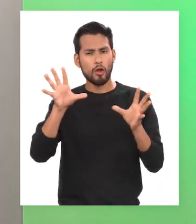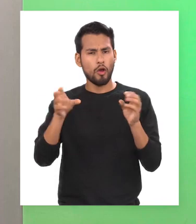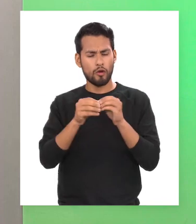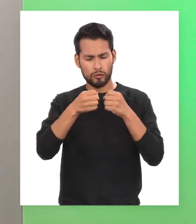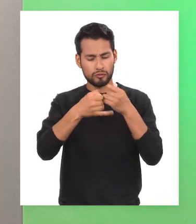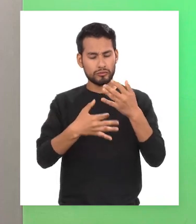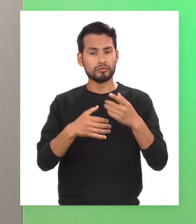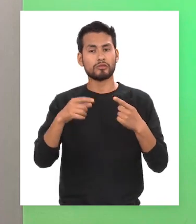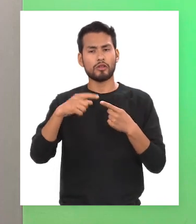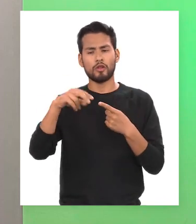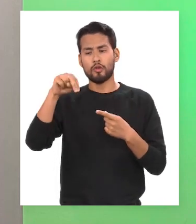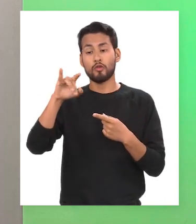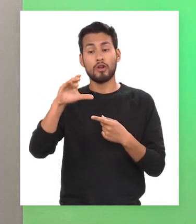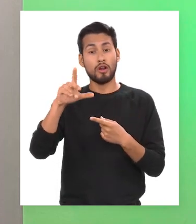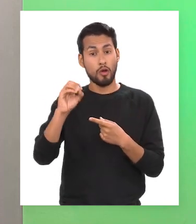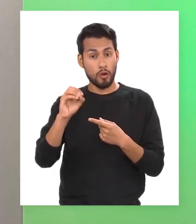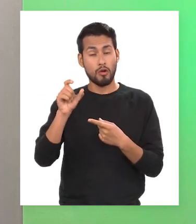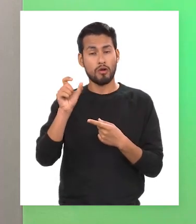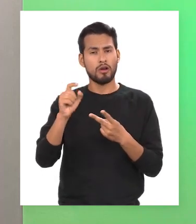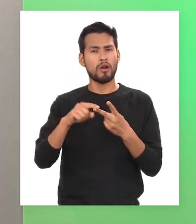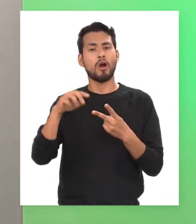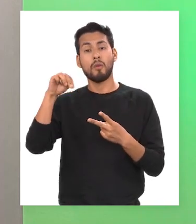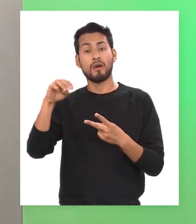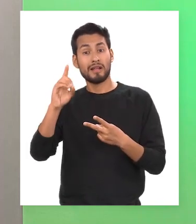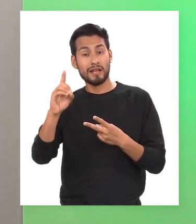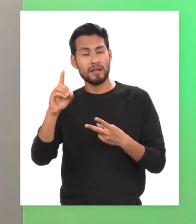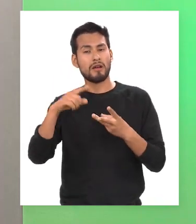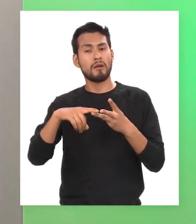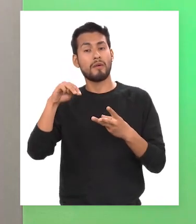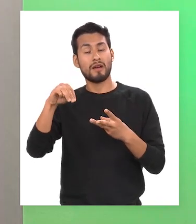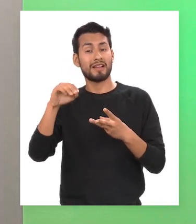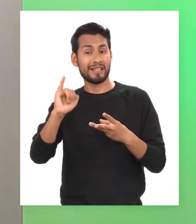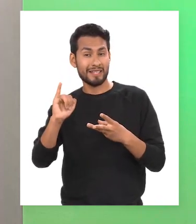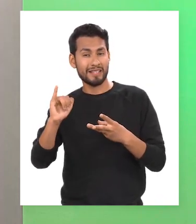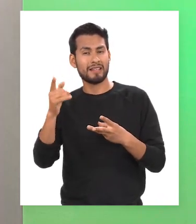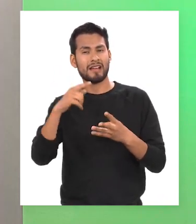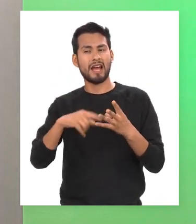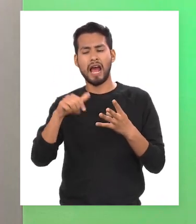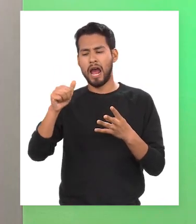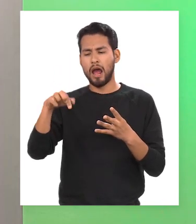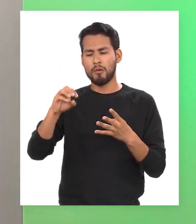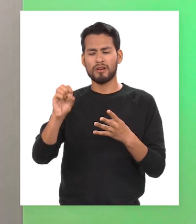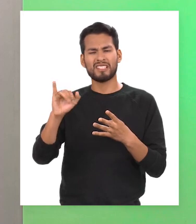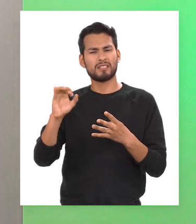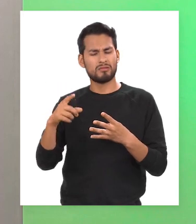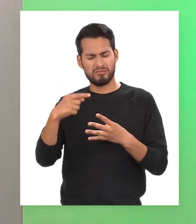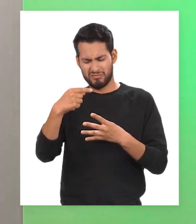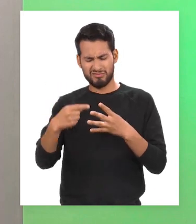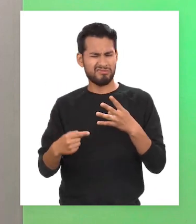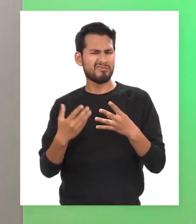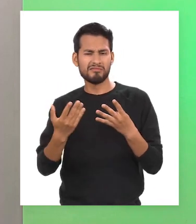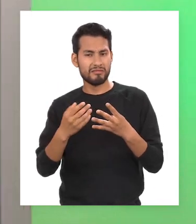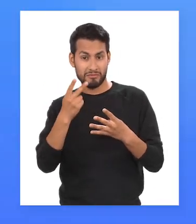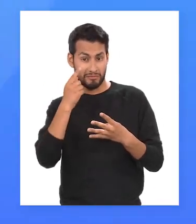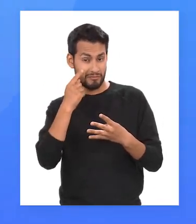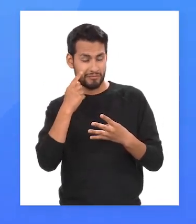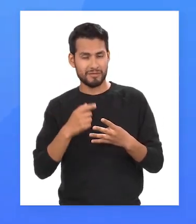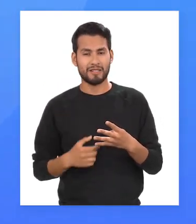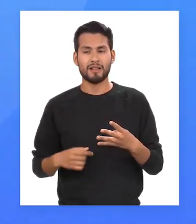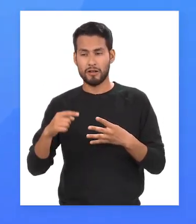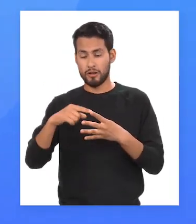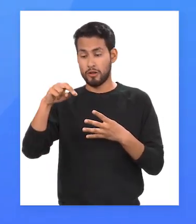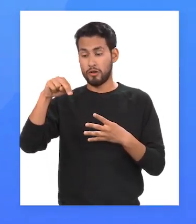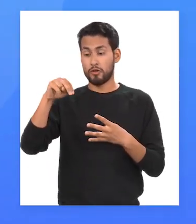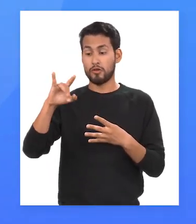completa. Núcleo, modificador directo, modificador indirecto y aposición. ¡Conozcamos qué es cada uno de ellos! El